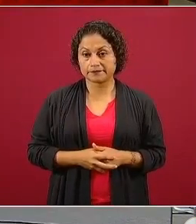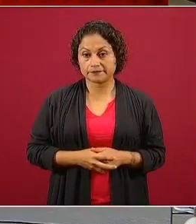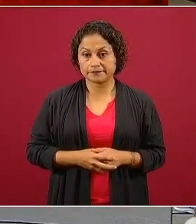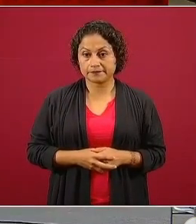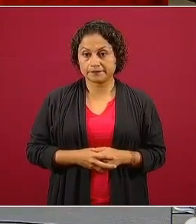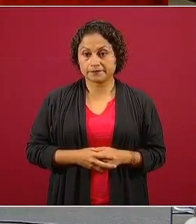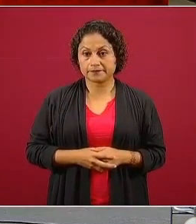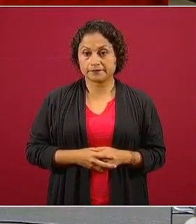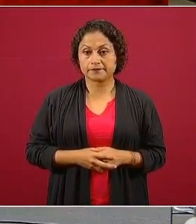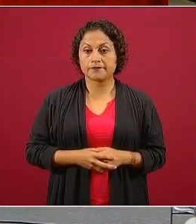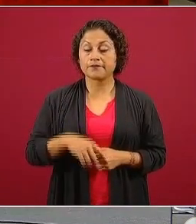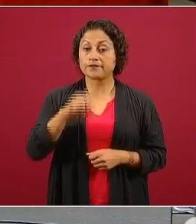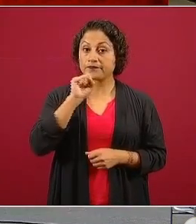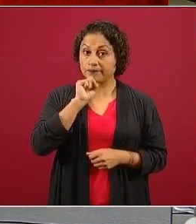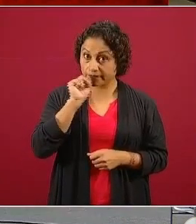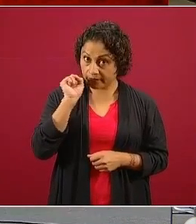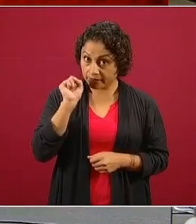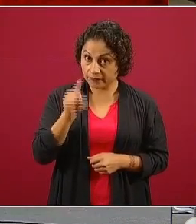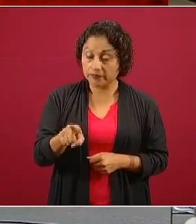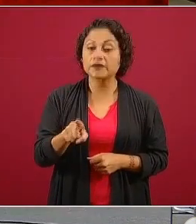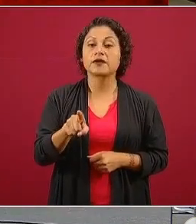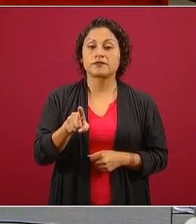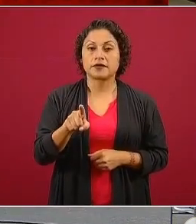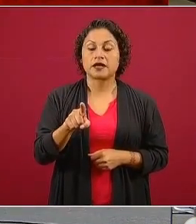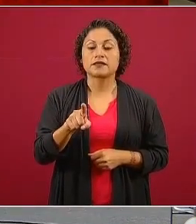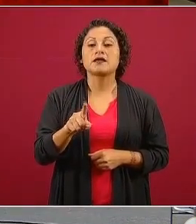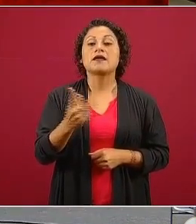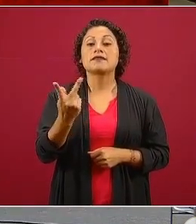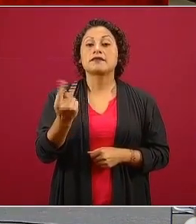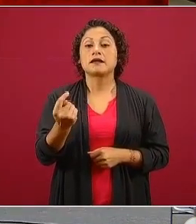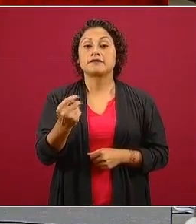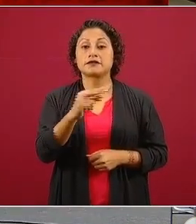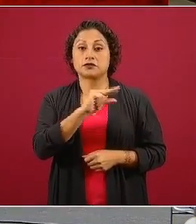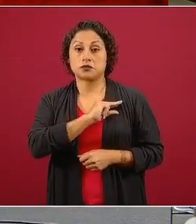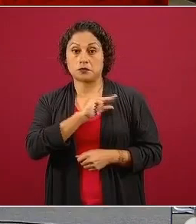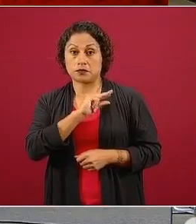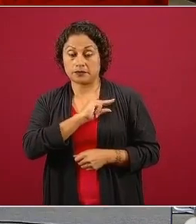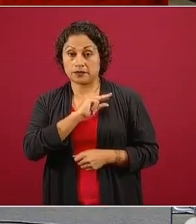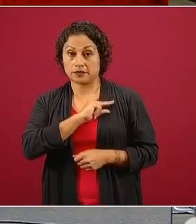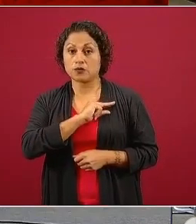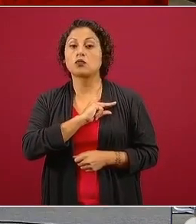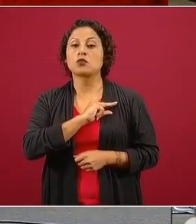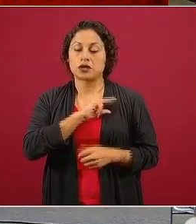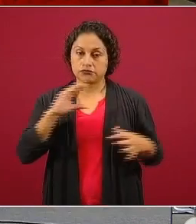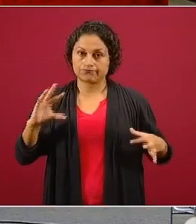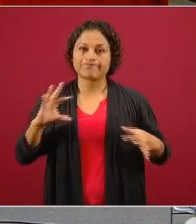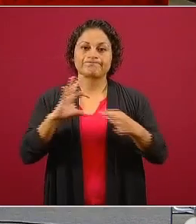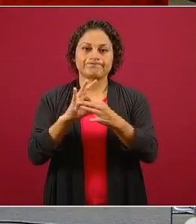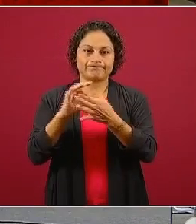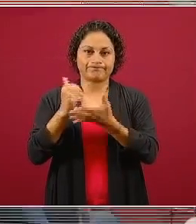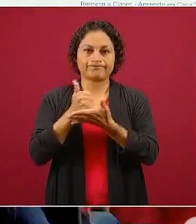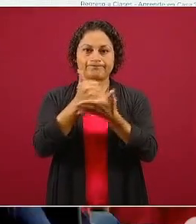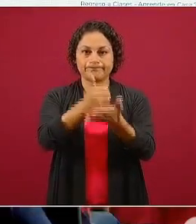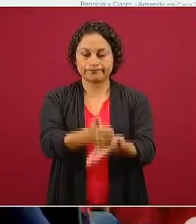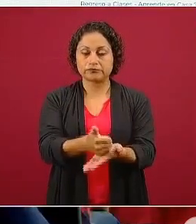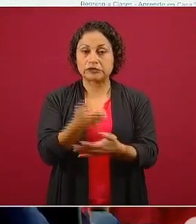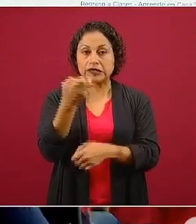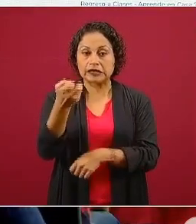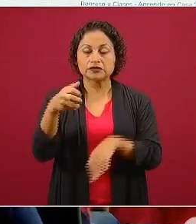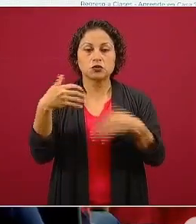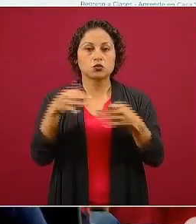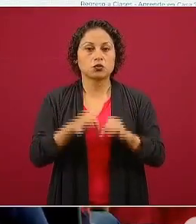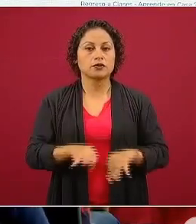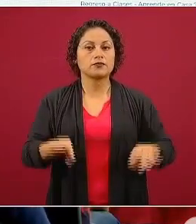También Televisión por Cable se ha unido, y este es un tema importante porque curiosamente, en muchos